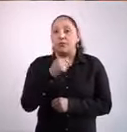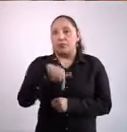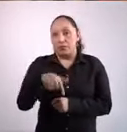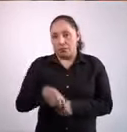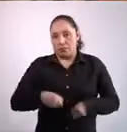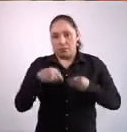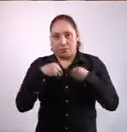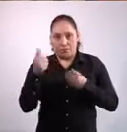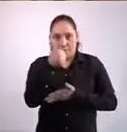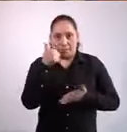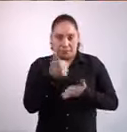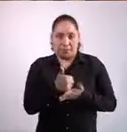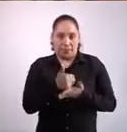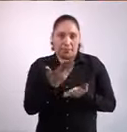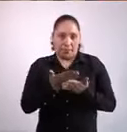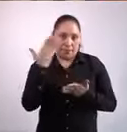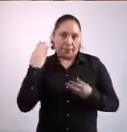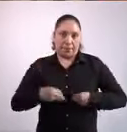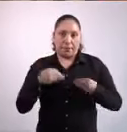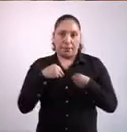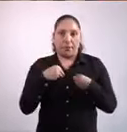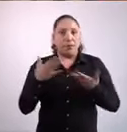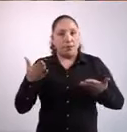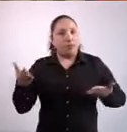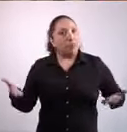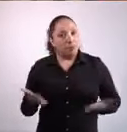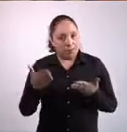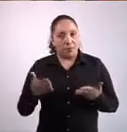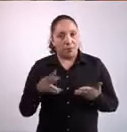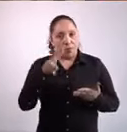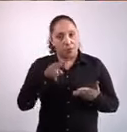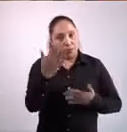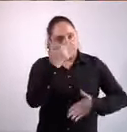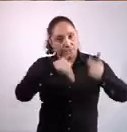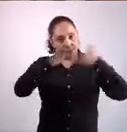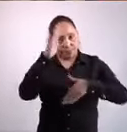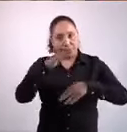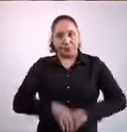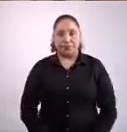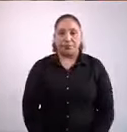de la ciudad hemos vivido. Ánimo, vamos a salir adelante.